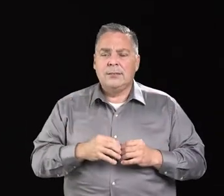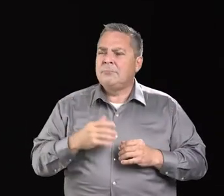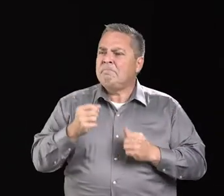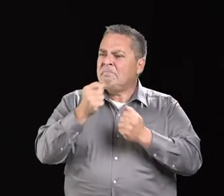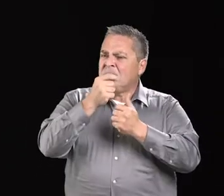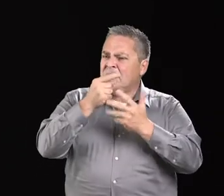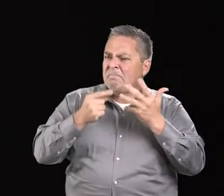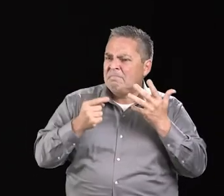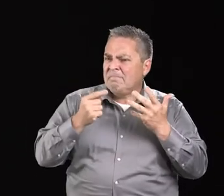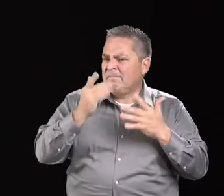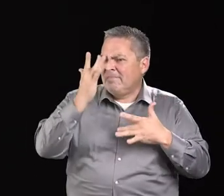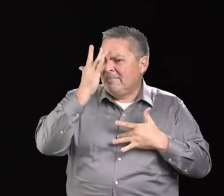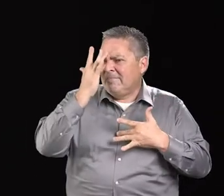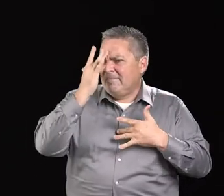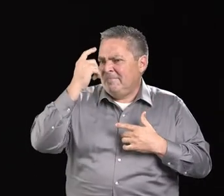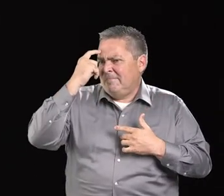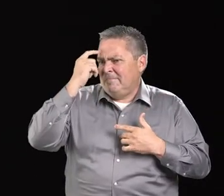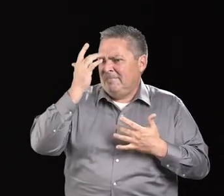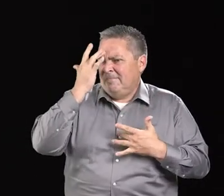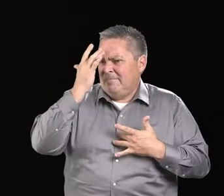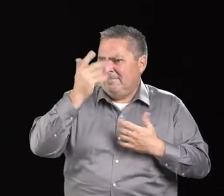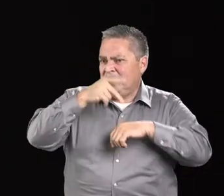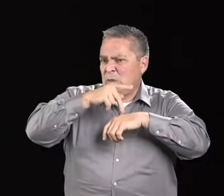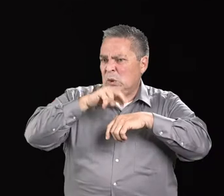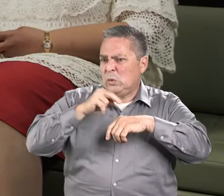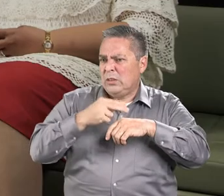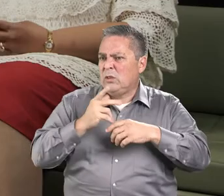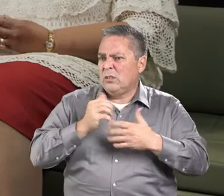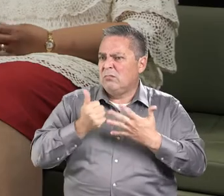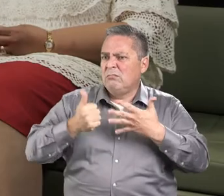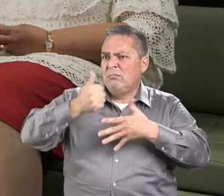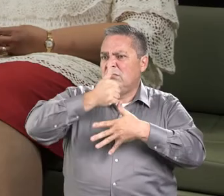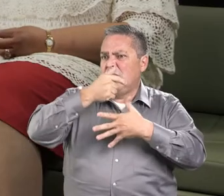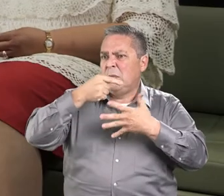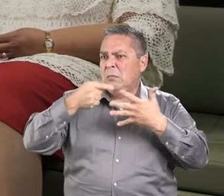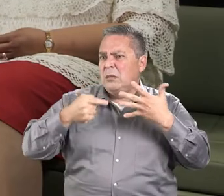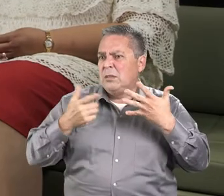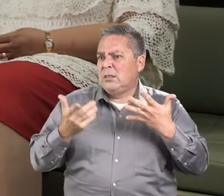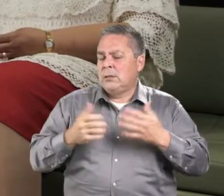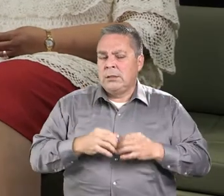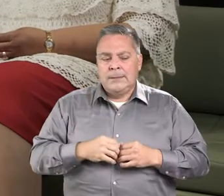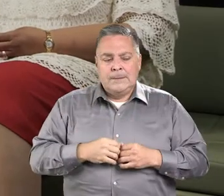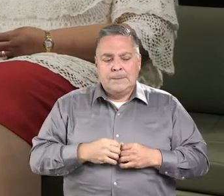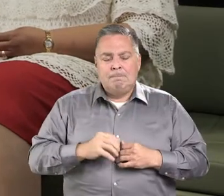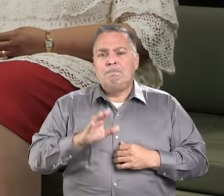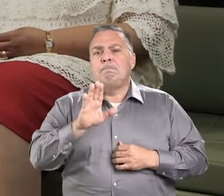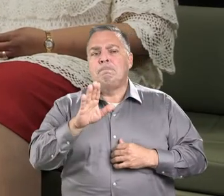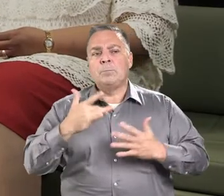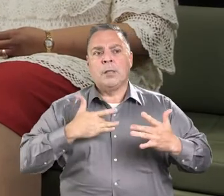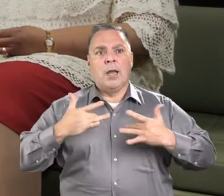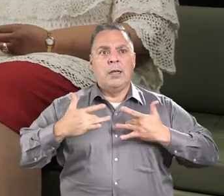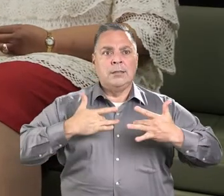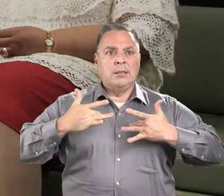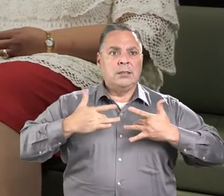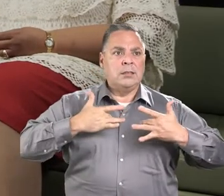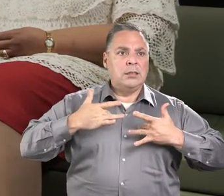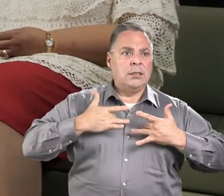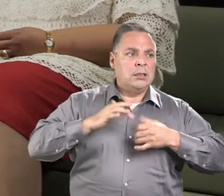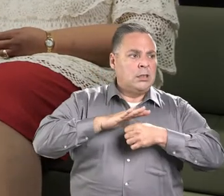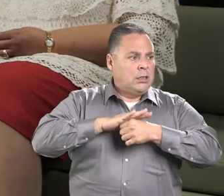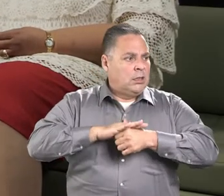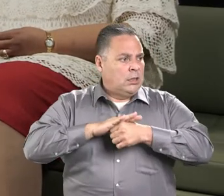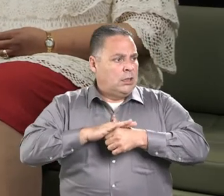mental que vemos que están en Puerto Rico que tienen mayor prevalencia? El trastorno de ansiedad es uno de los trastornos más